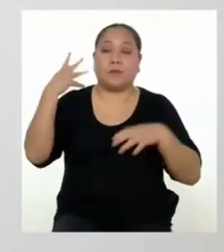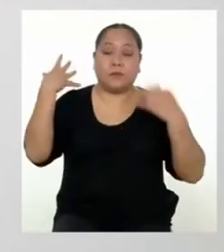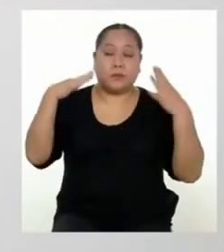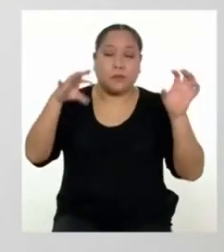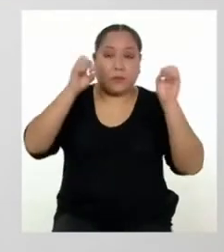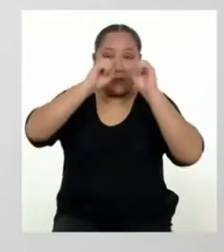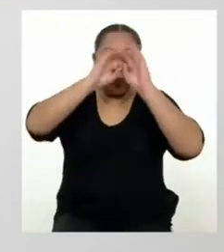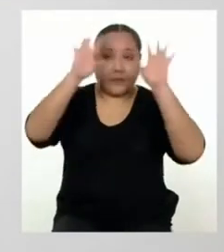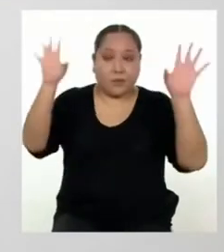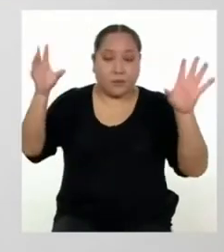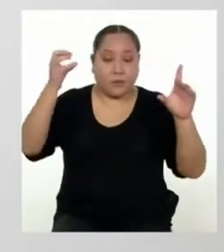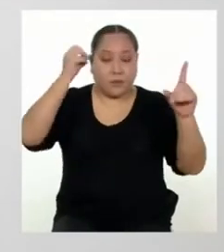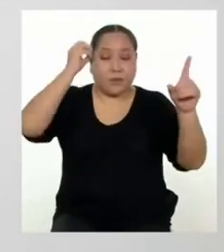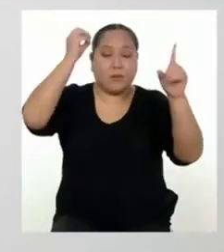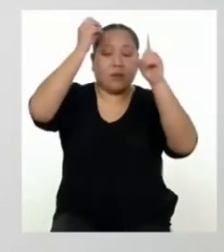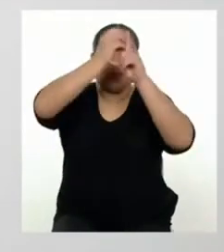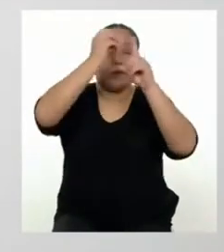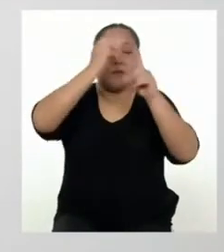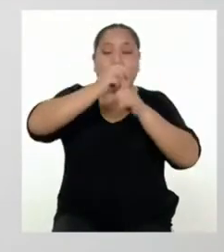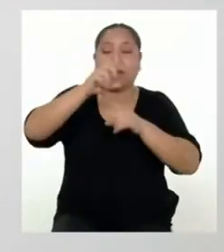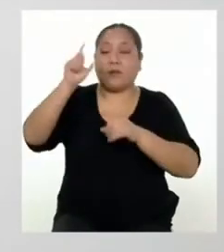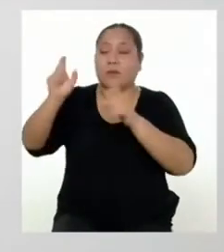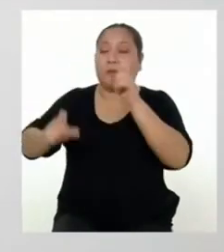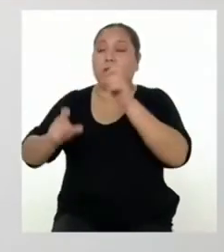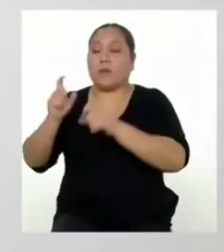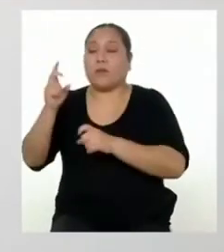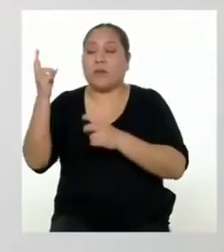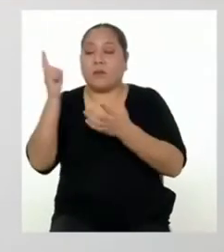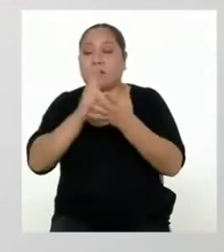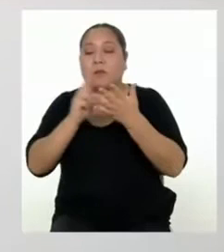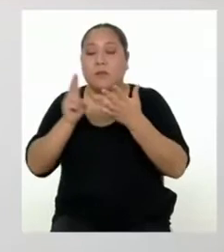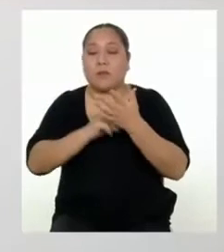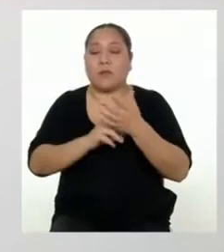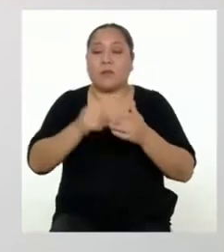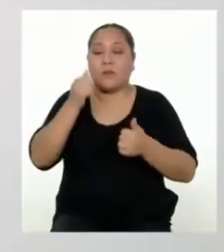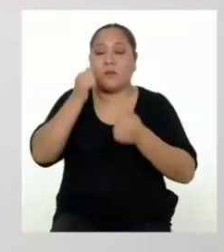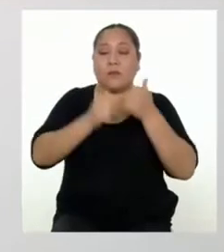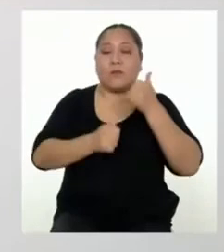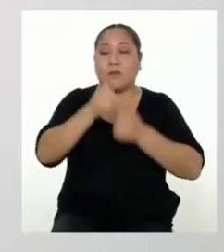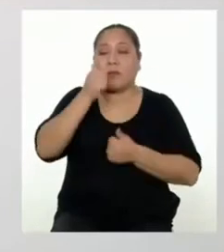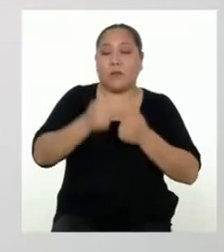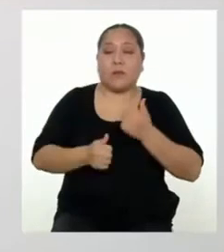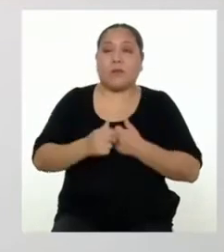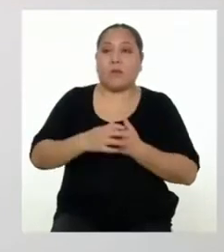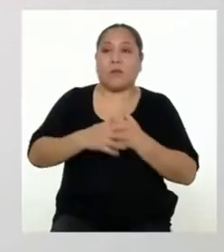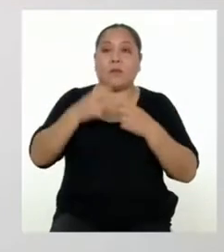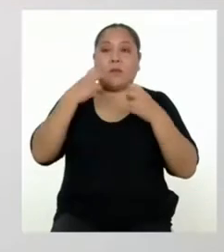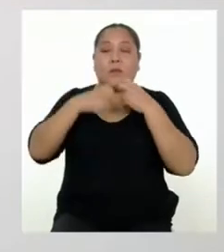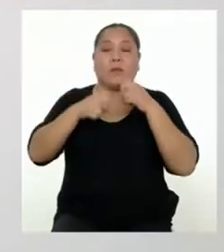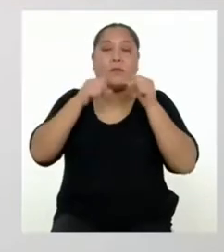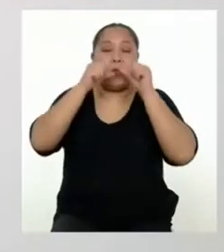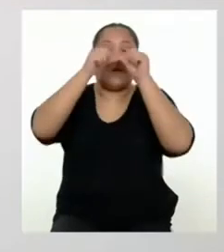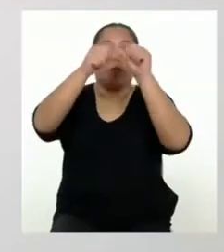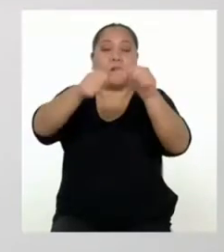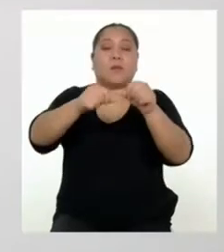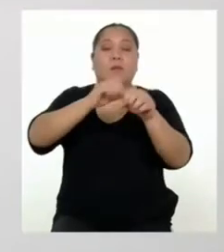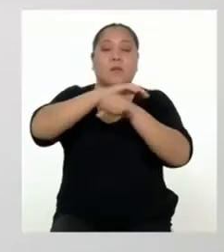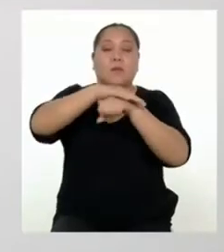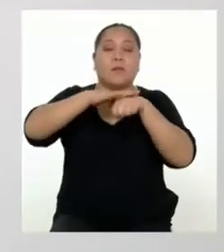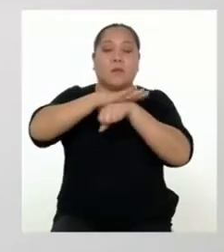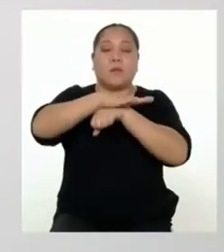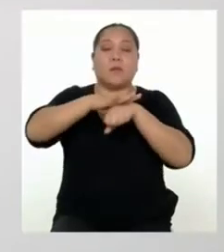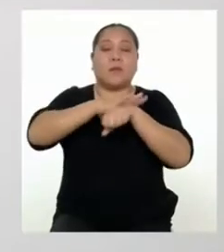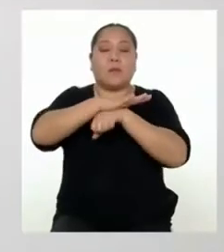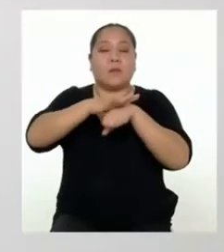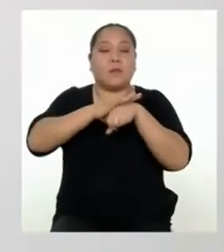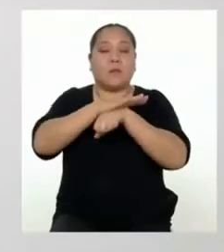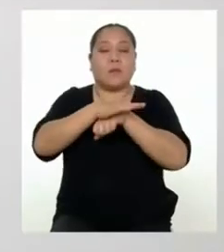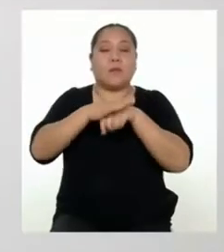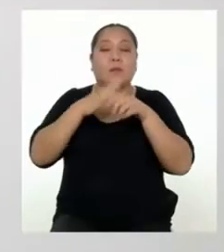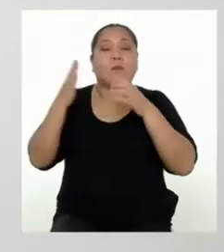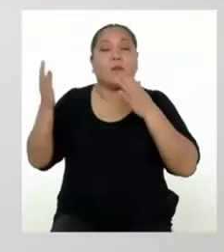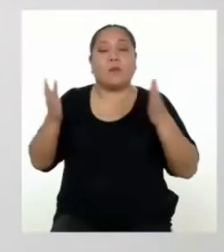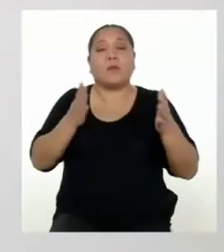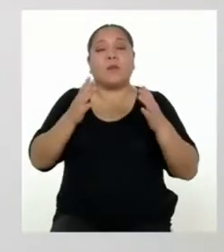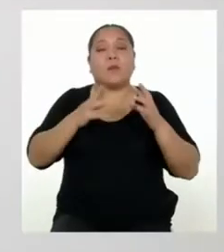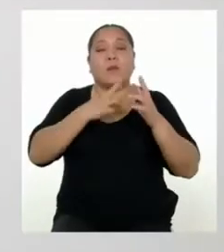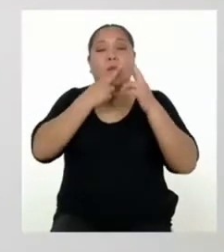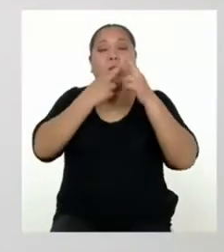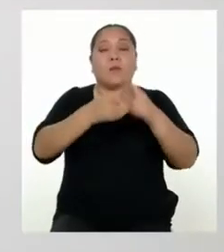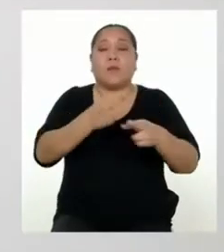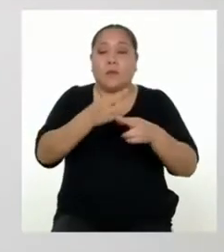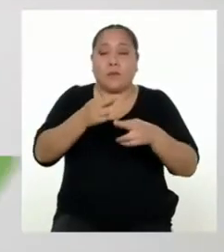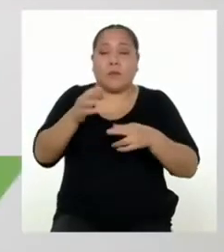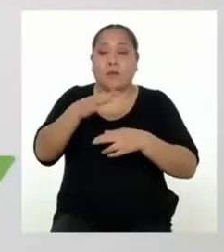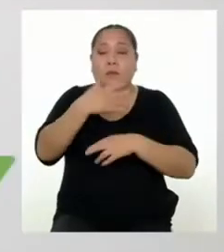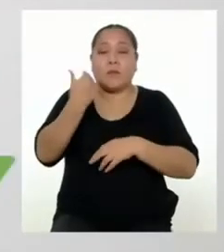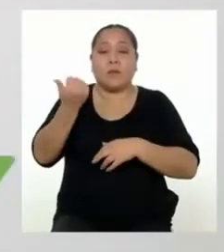ya tienes claro tu propósito, tu público y los problemas. Continuemos con la planificación y respondamos la